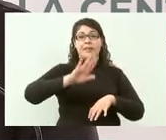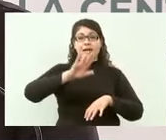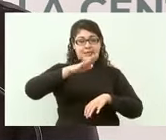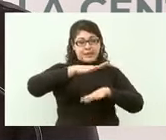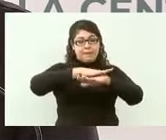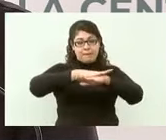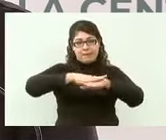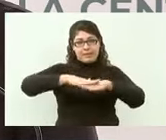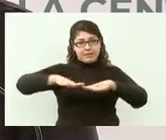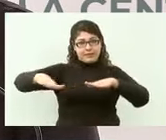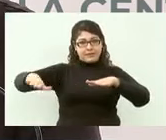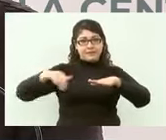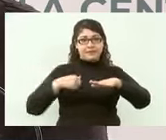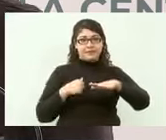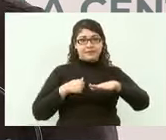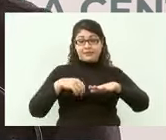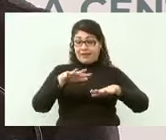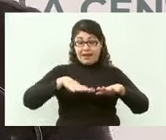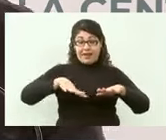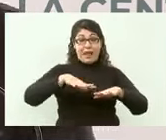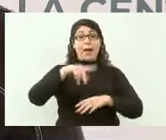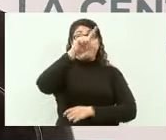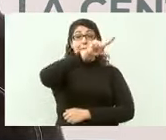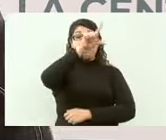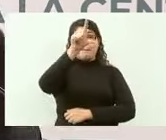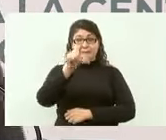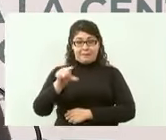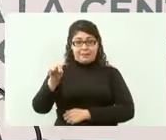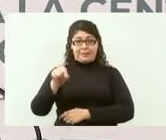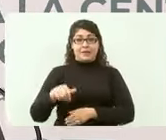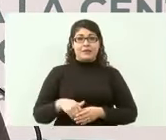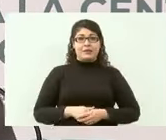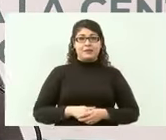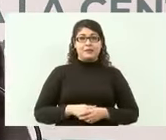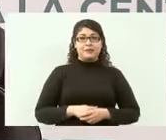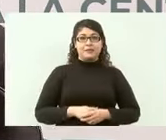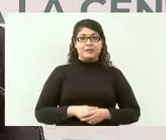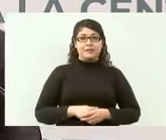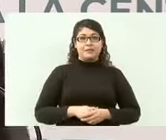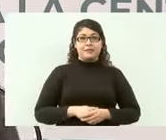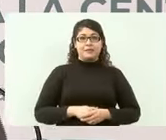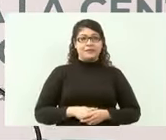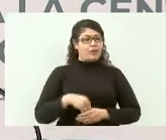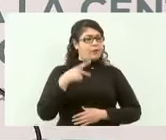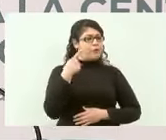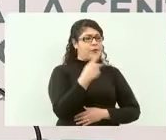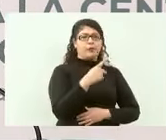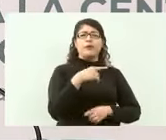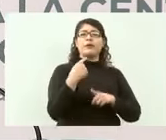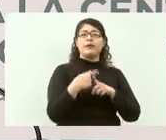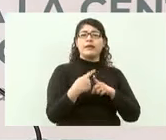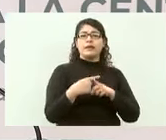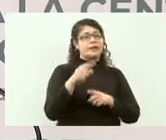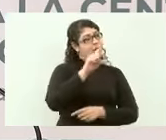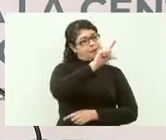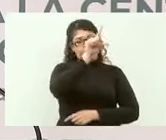en nuestro país pertenece a la nación